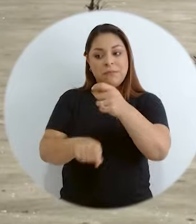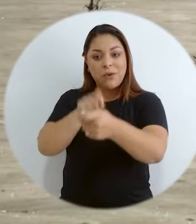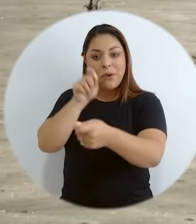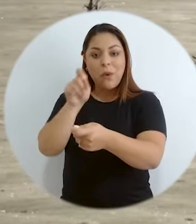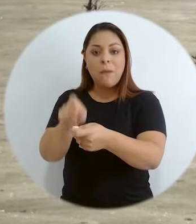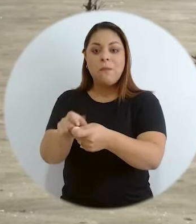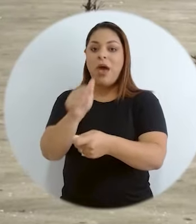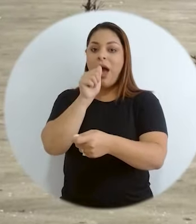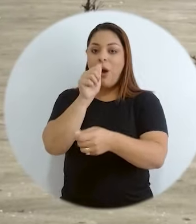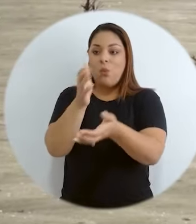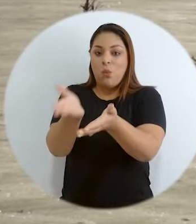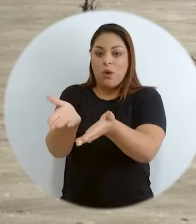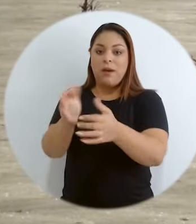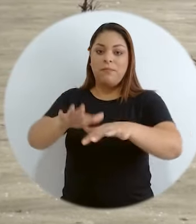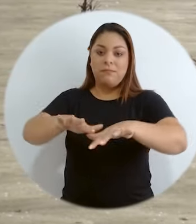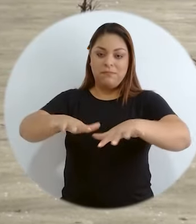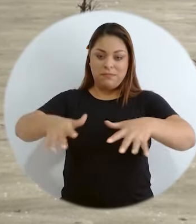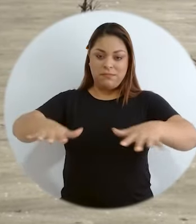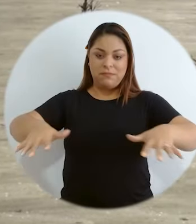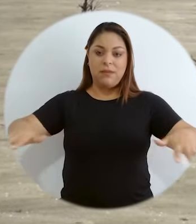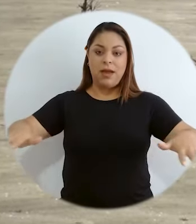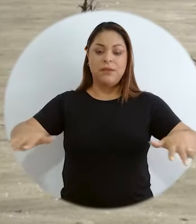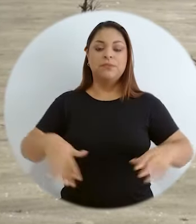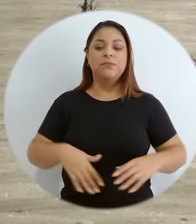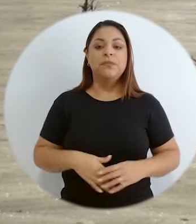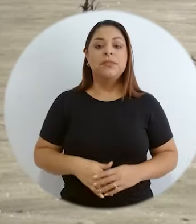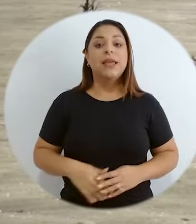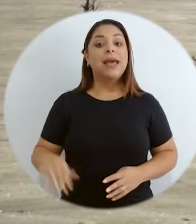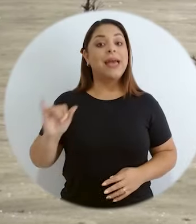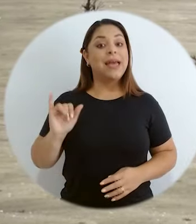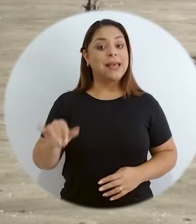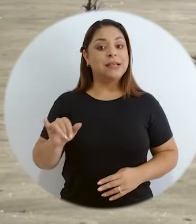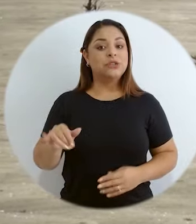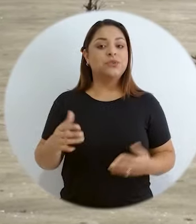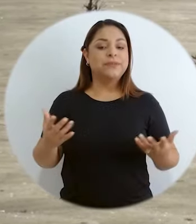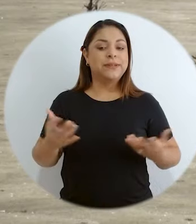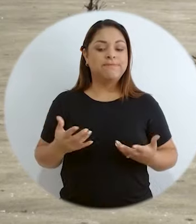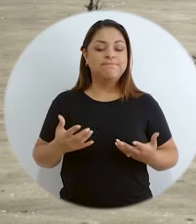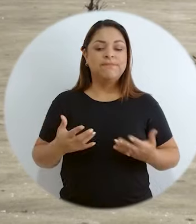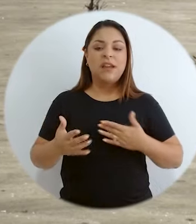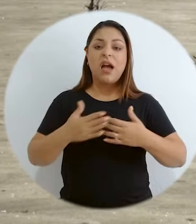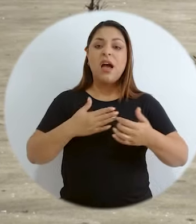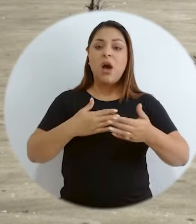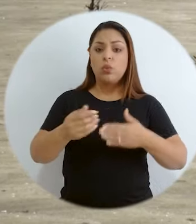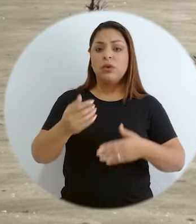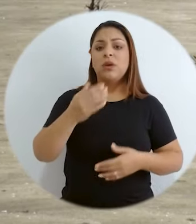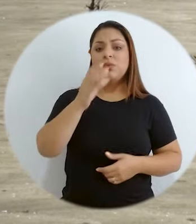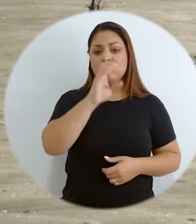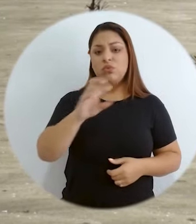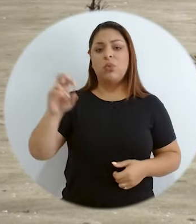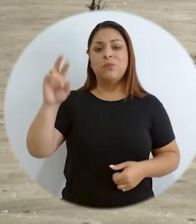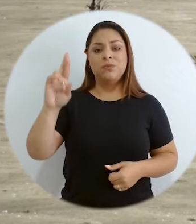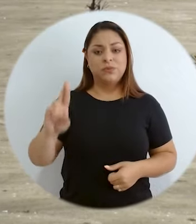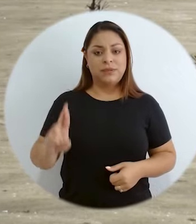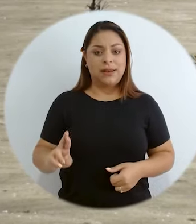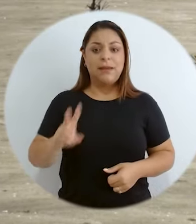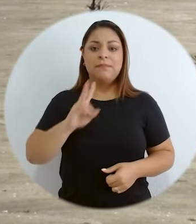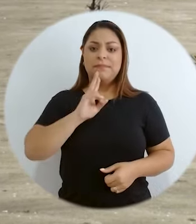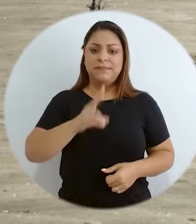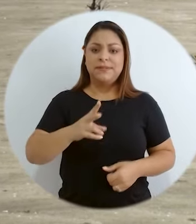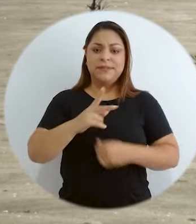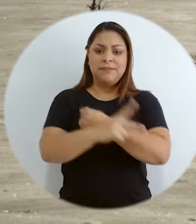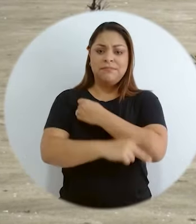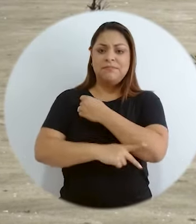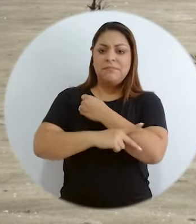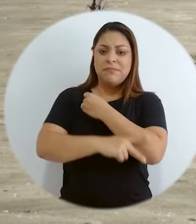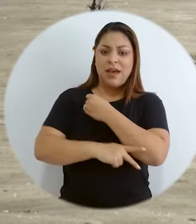que es el mar, recurso marino. Y ahí es donde, a pesar de que Costa Rica es